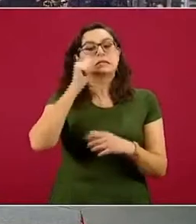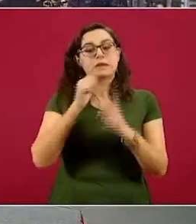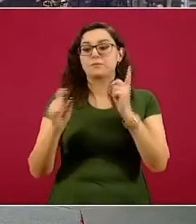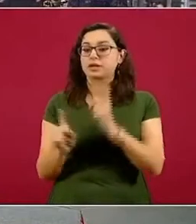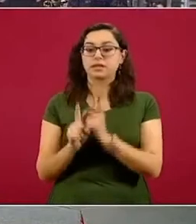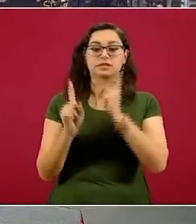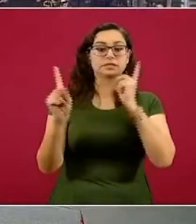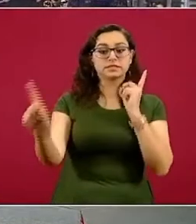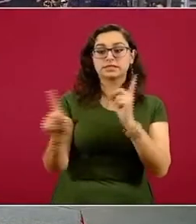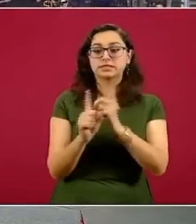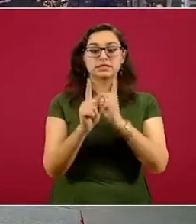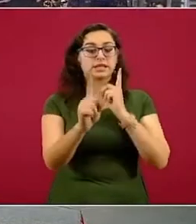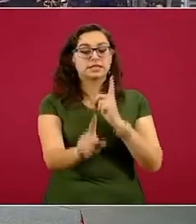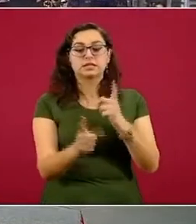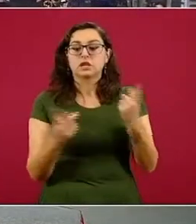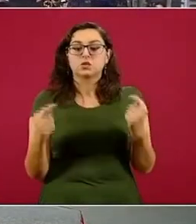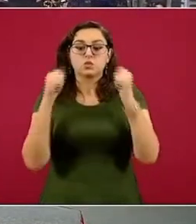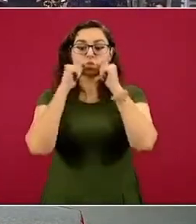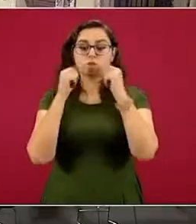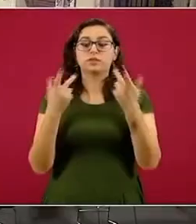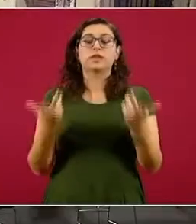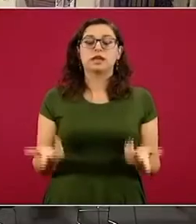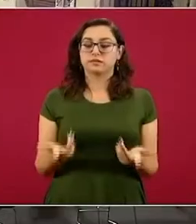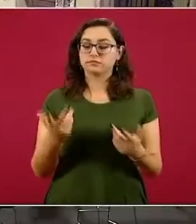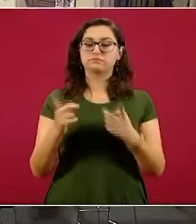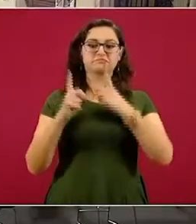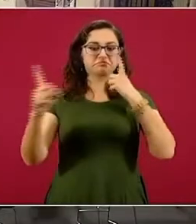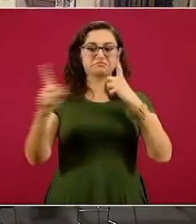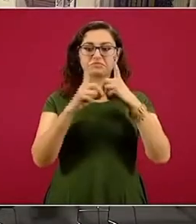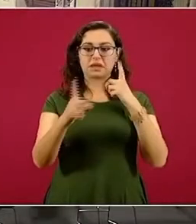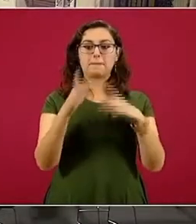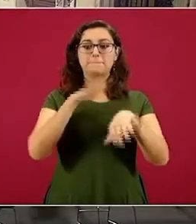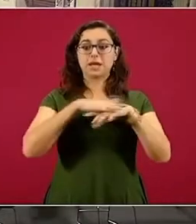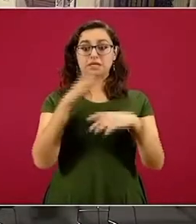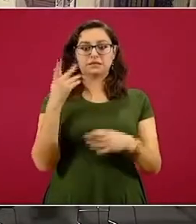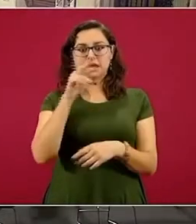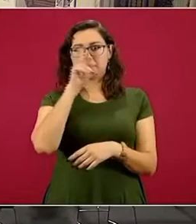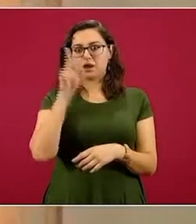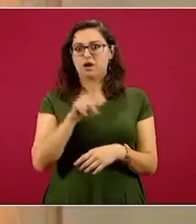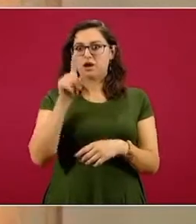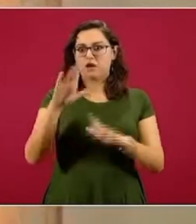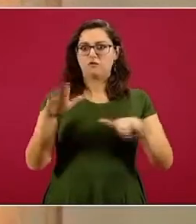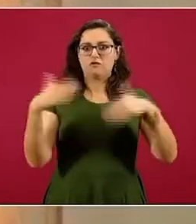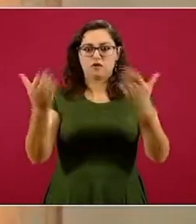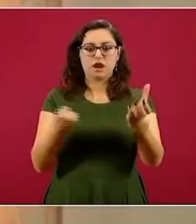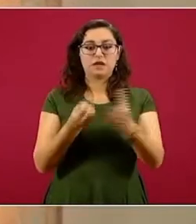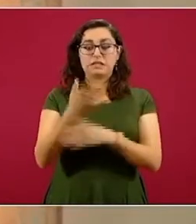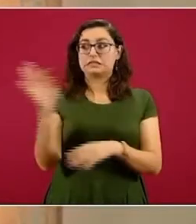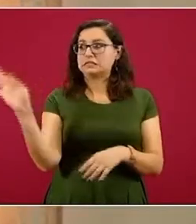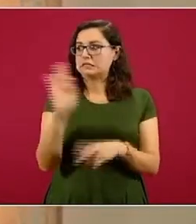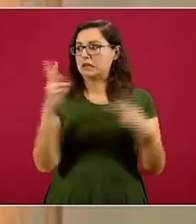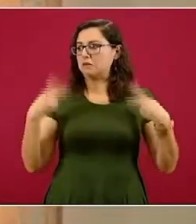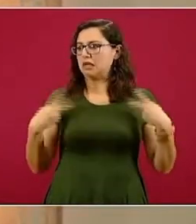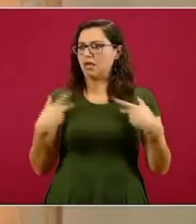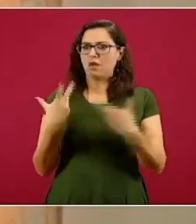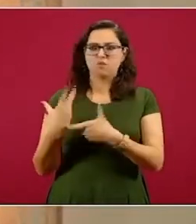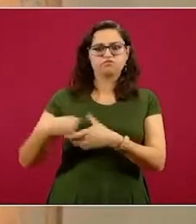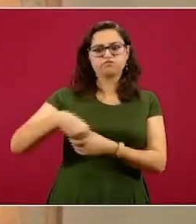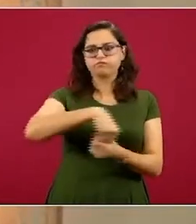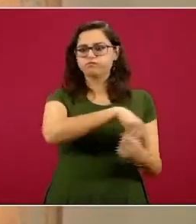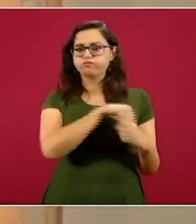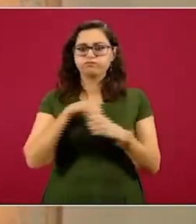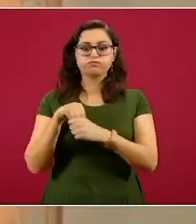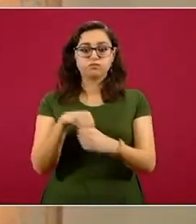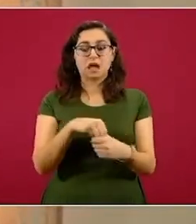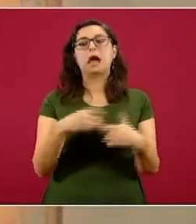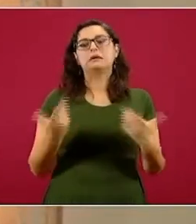La Secretaría de Salud Federal informó este jueves que ya son 97.056 las personas fallecidas por el nuevo coronavirus SARS-CoV